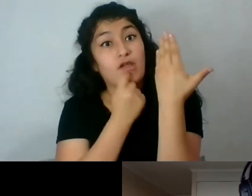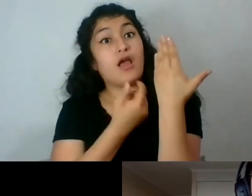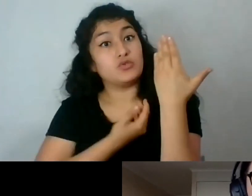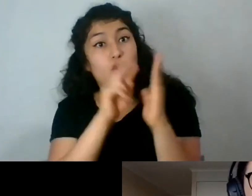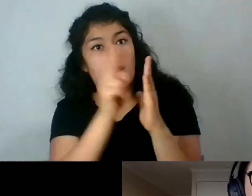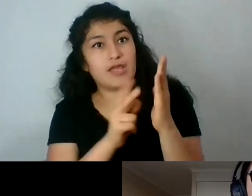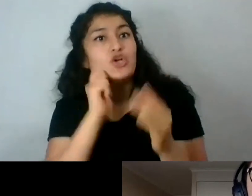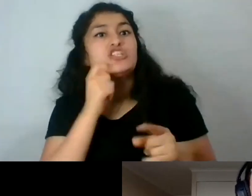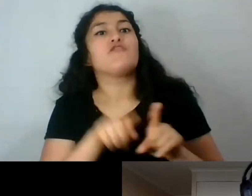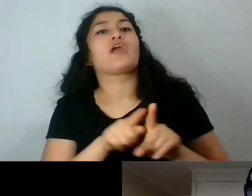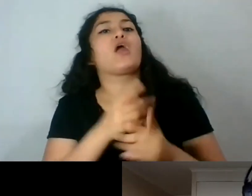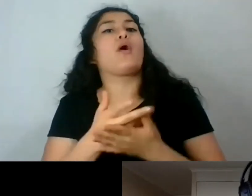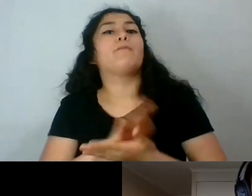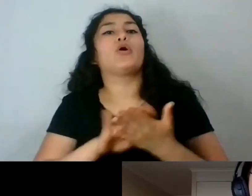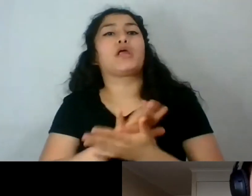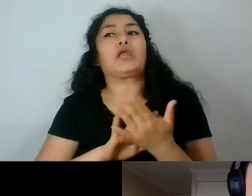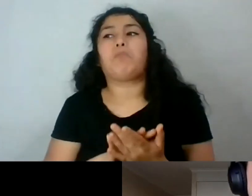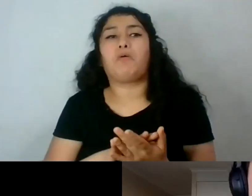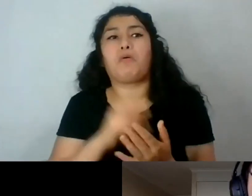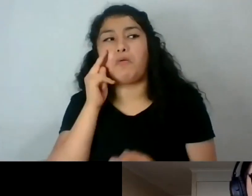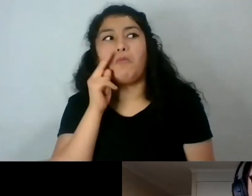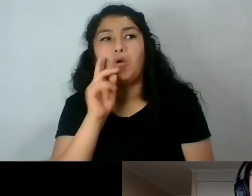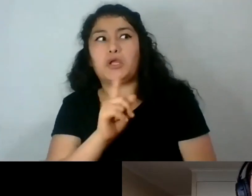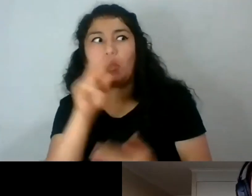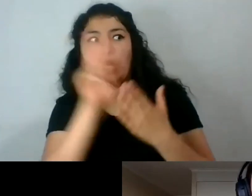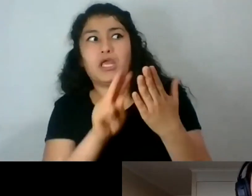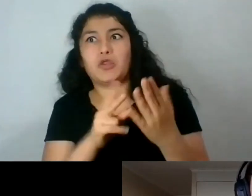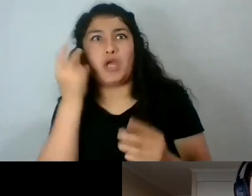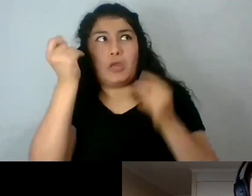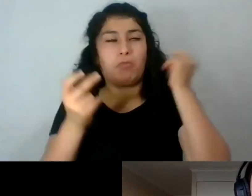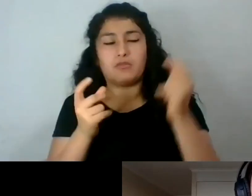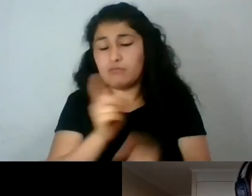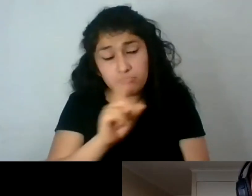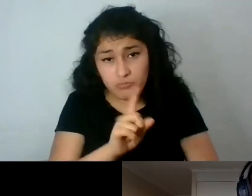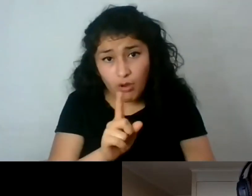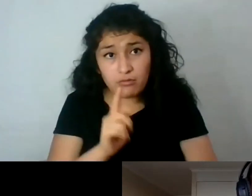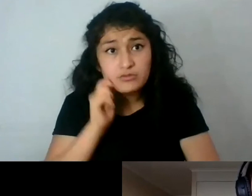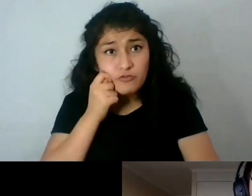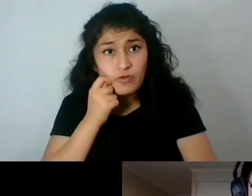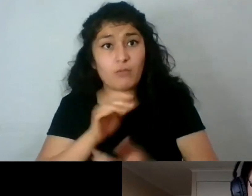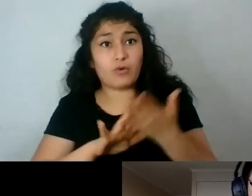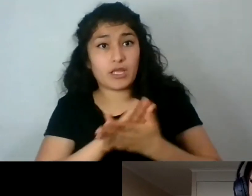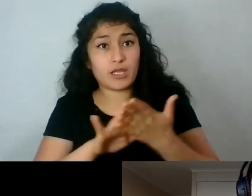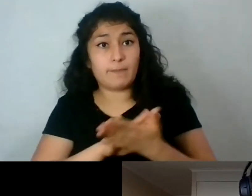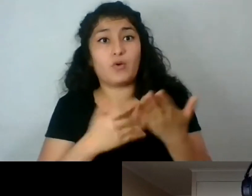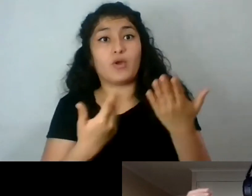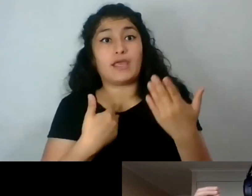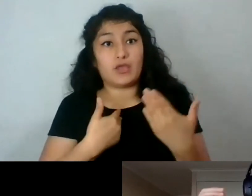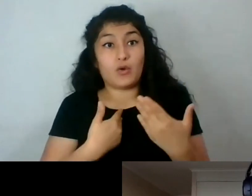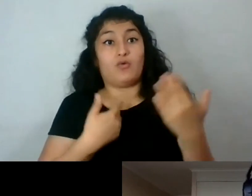estoy acá patudamente citando textos que como que no he leído, sino que les puedo decir que no solo paratextualmente, sino